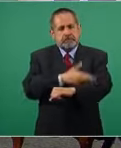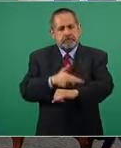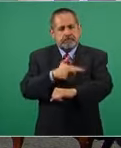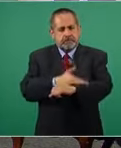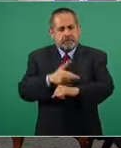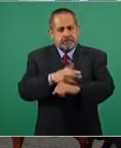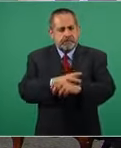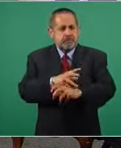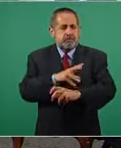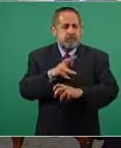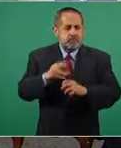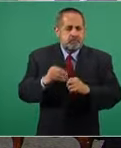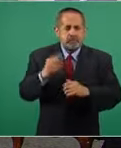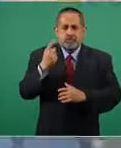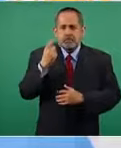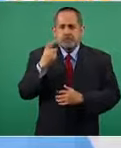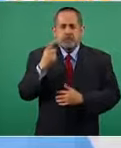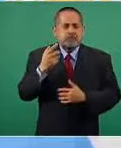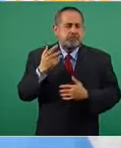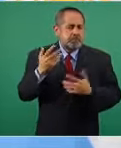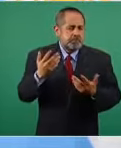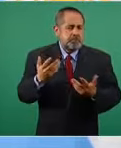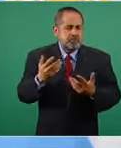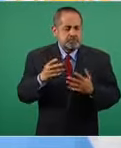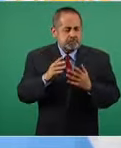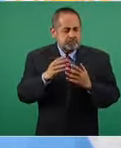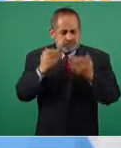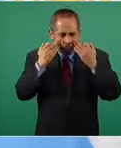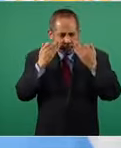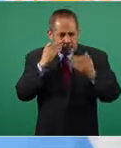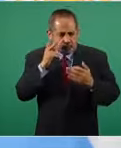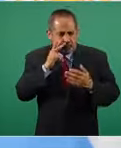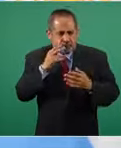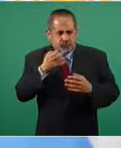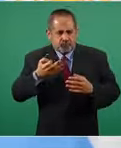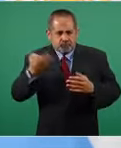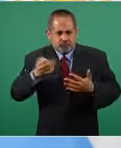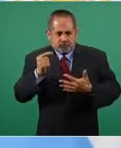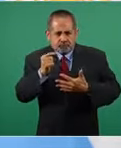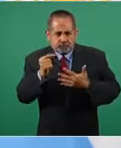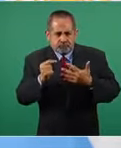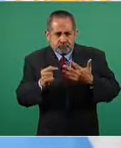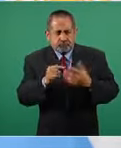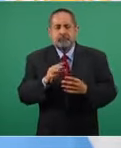para constatar la calidad de la vacuna,